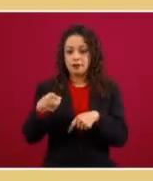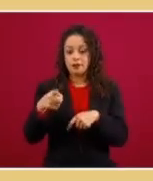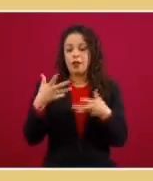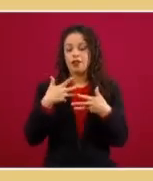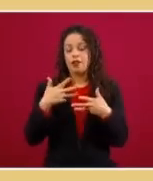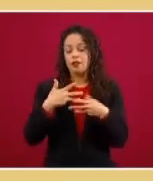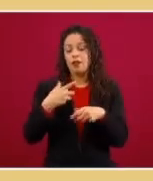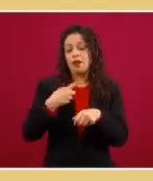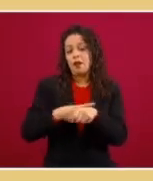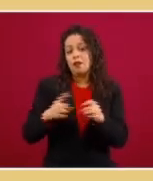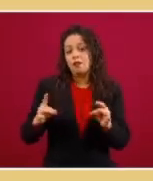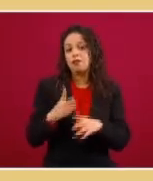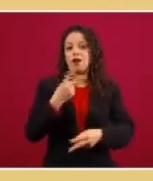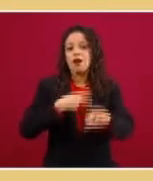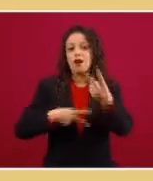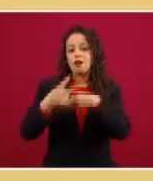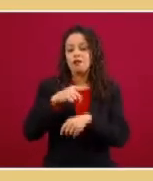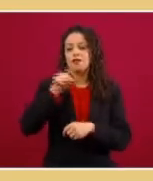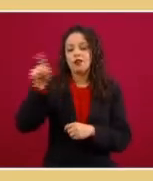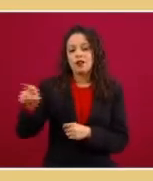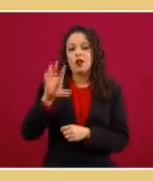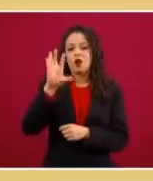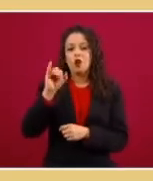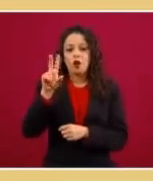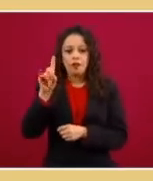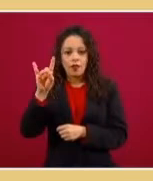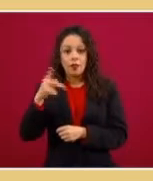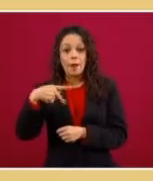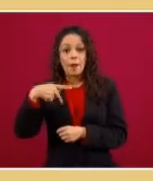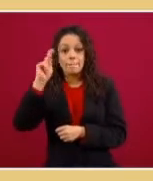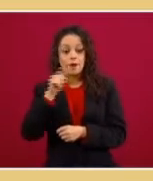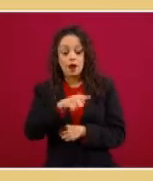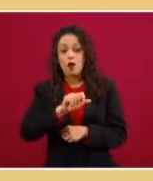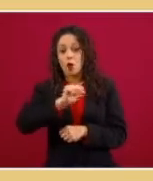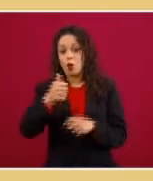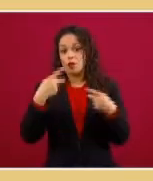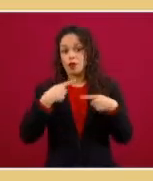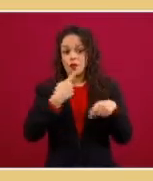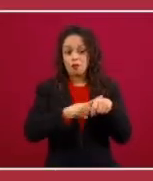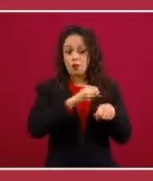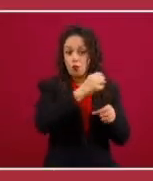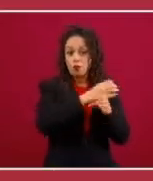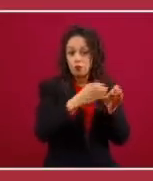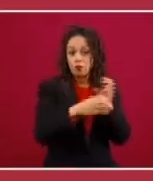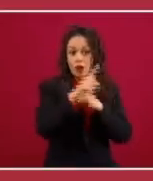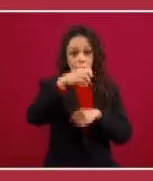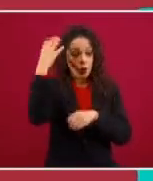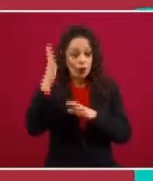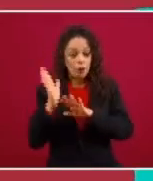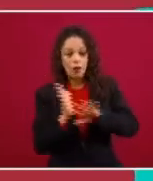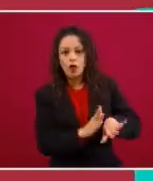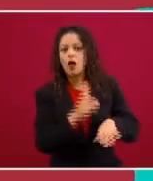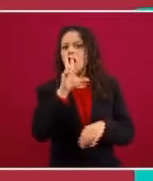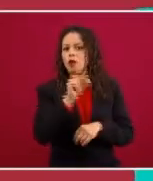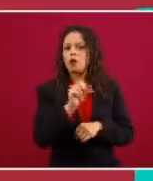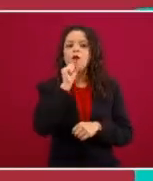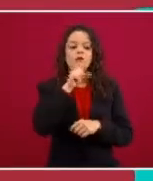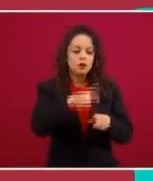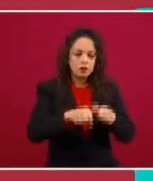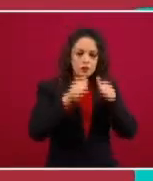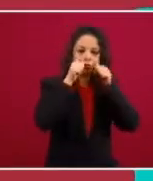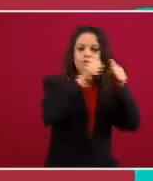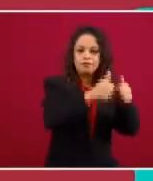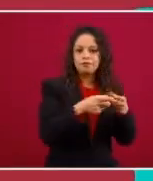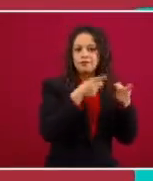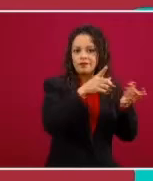sin descuidar a las personas que requieran otro tipo de tratamiento o intervención. Hoy más que nunca, México